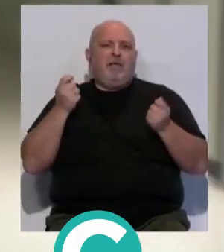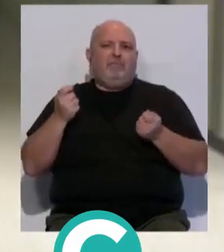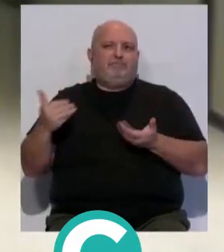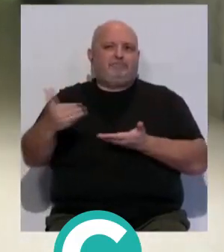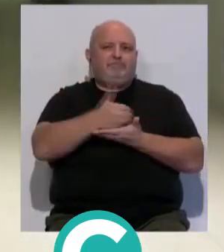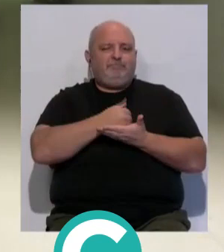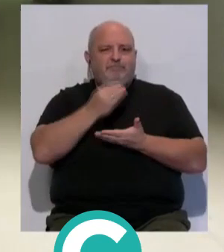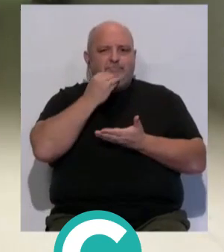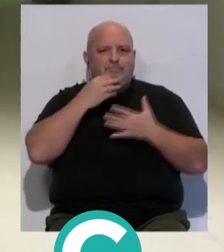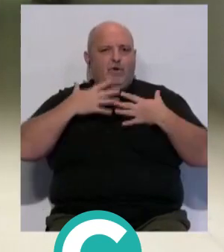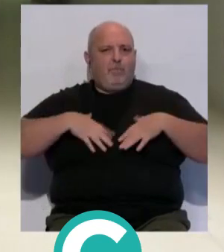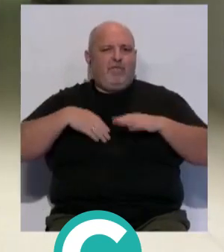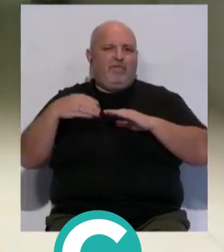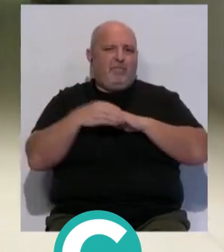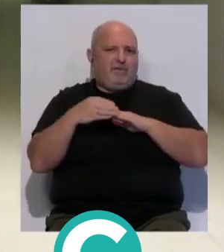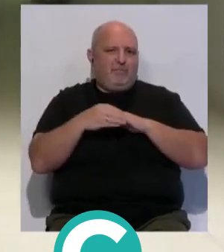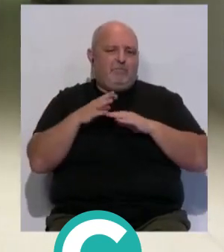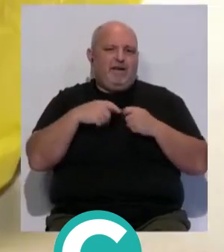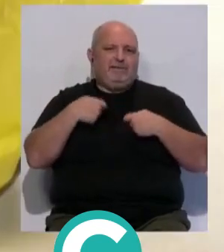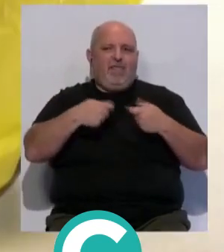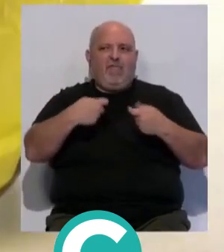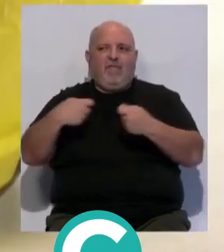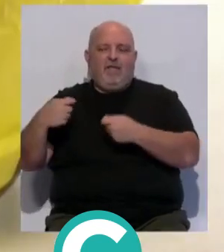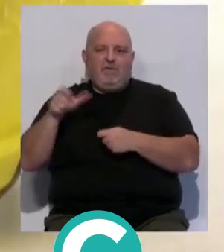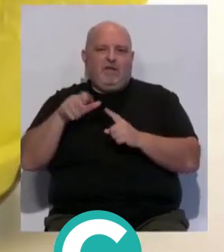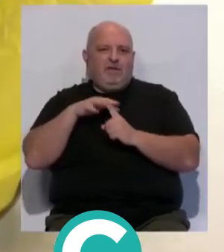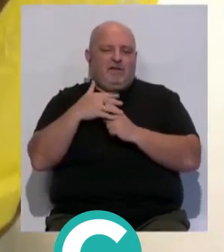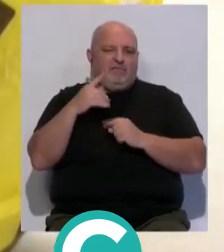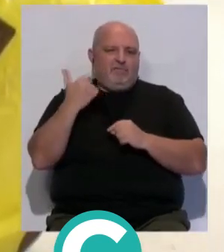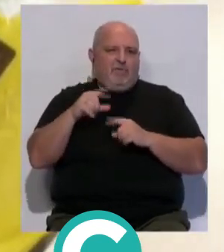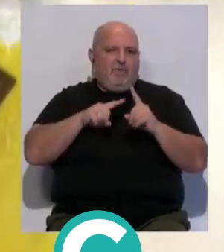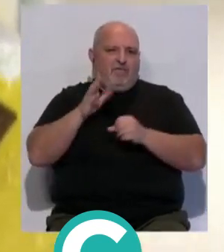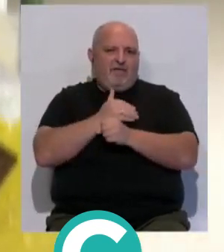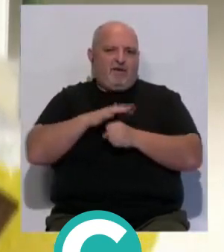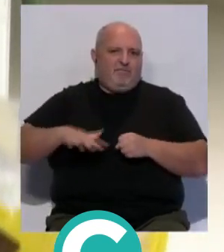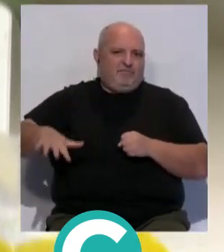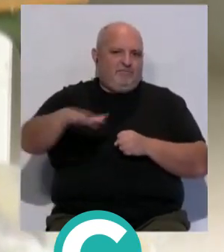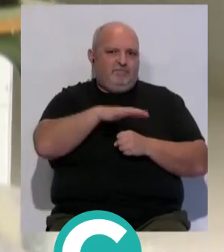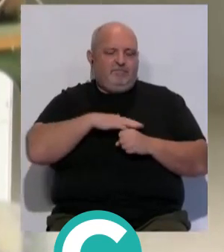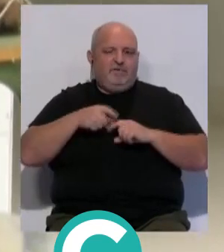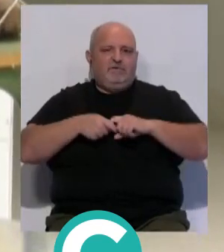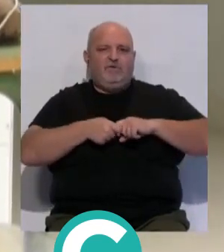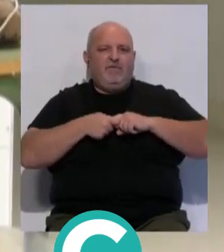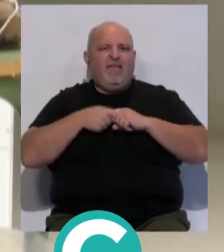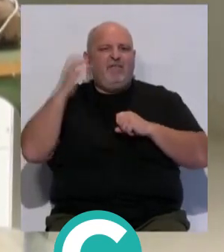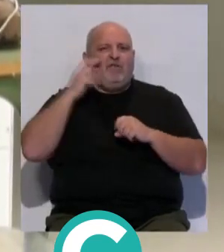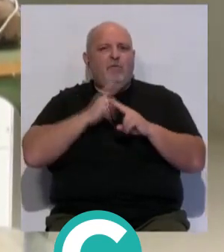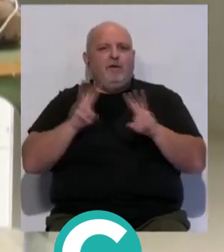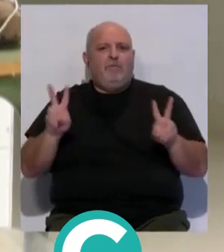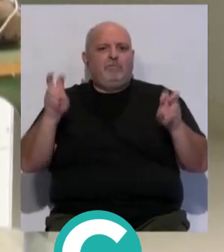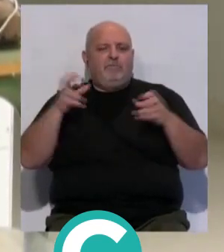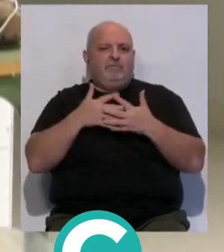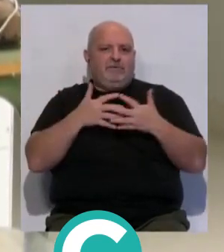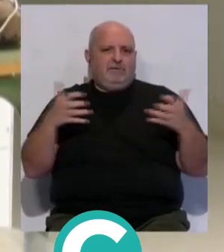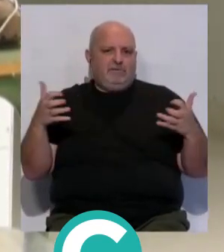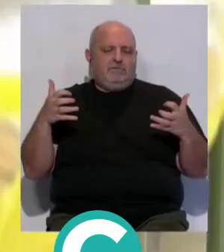recogida de alimentos, ropa y zapatos para las personas que lo necesitasen del barrio. Solidariza Alberti es el nombre de esta